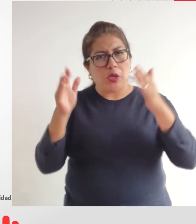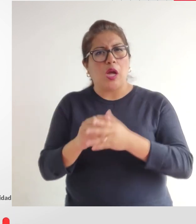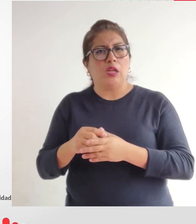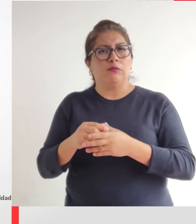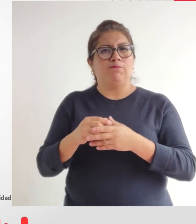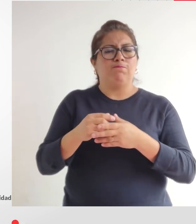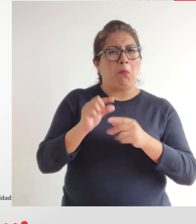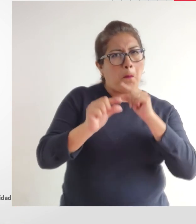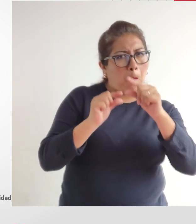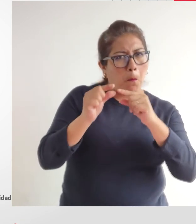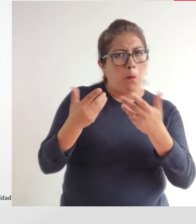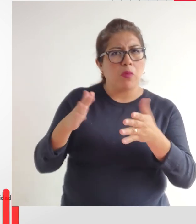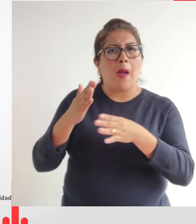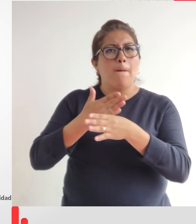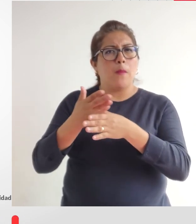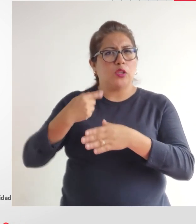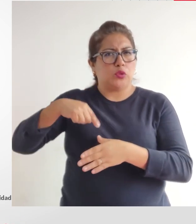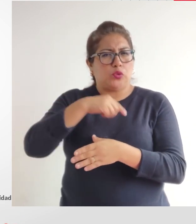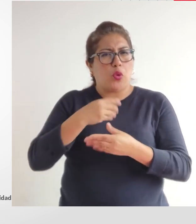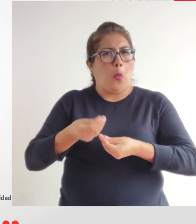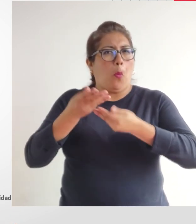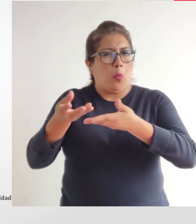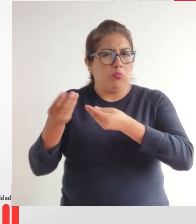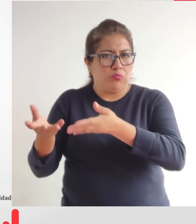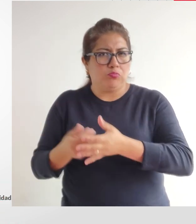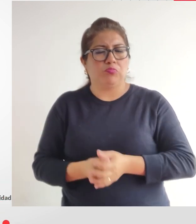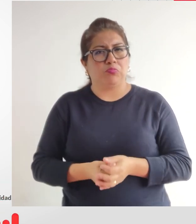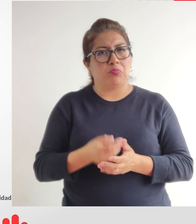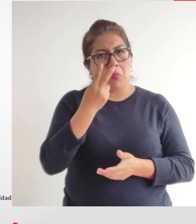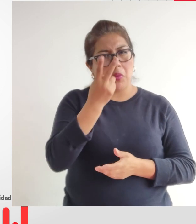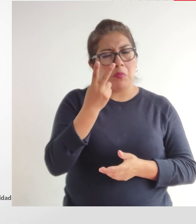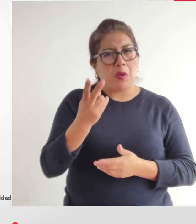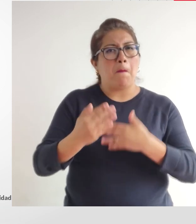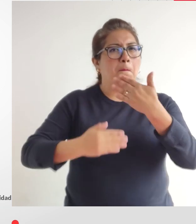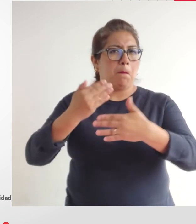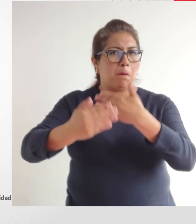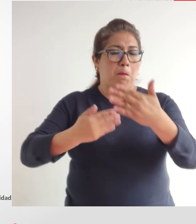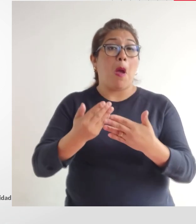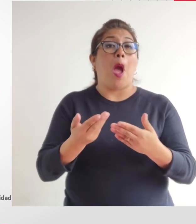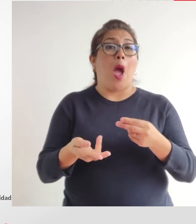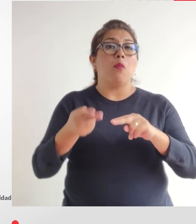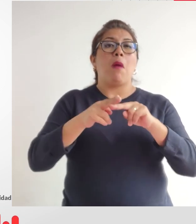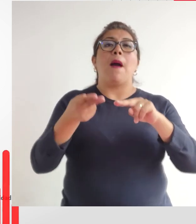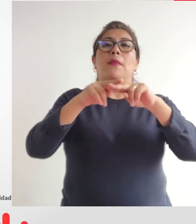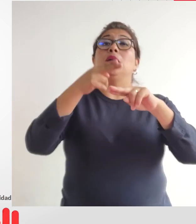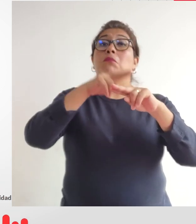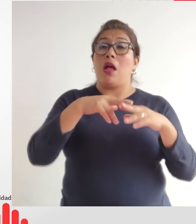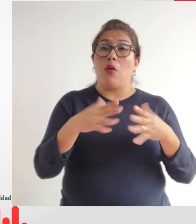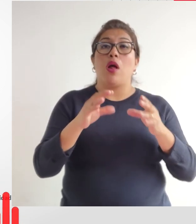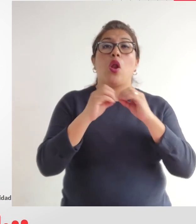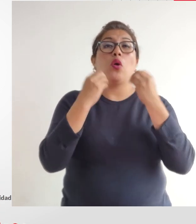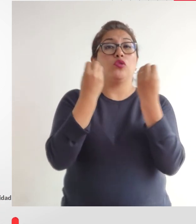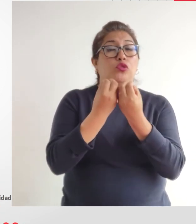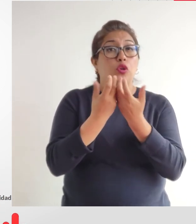incluso con partidos y movimientos políticos si se ha incrementado el número de organizaciones que han incluido